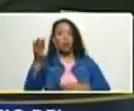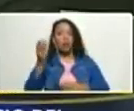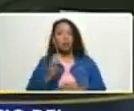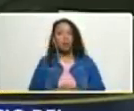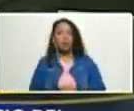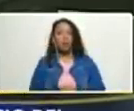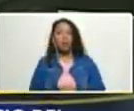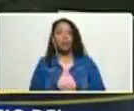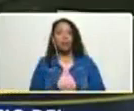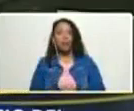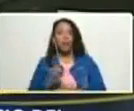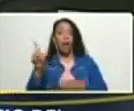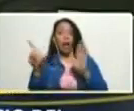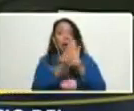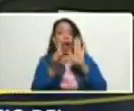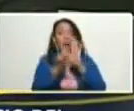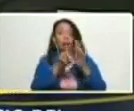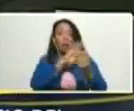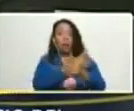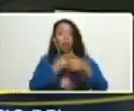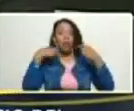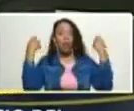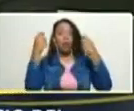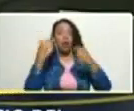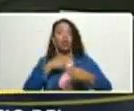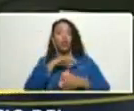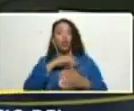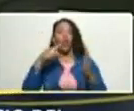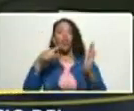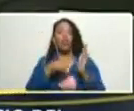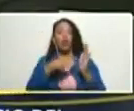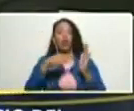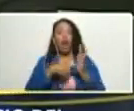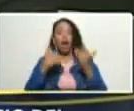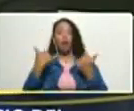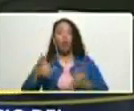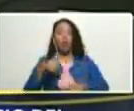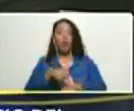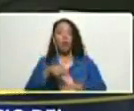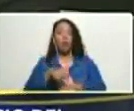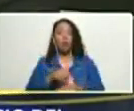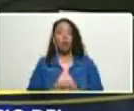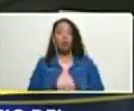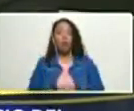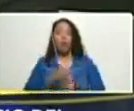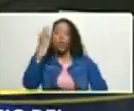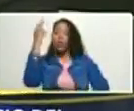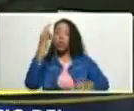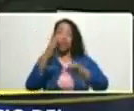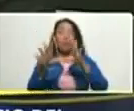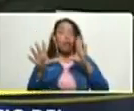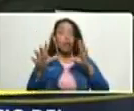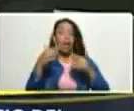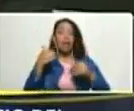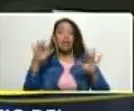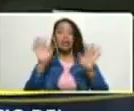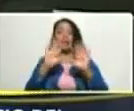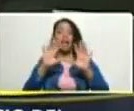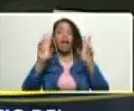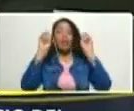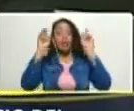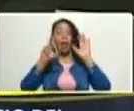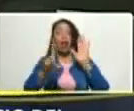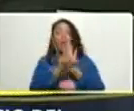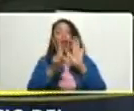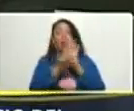son las leyes del poder popular con las que estamos en deuda en los actuales momentos afortunadamente como ya en técnica legislativa se dio